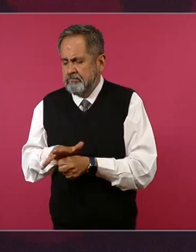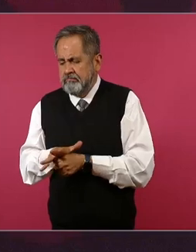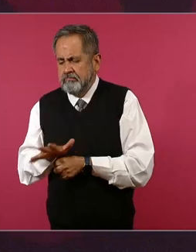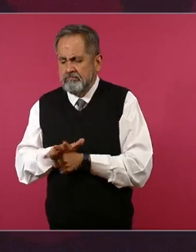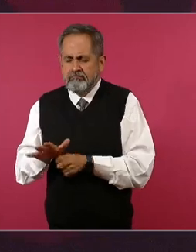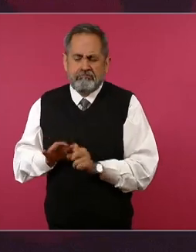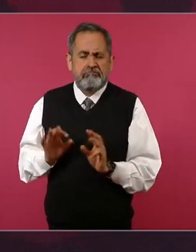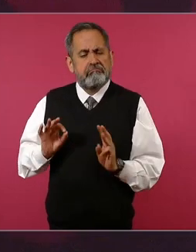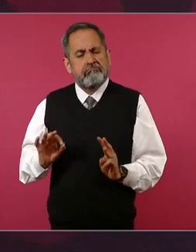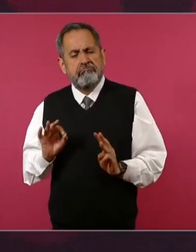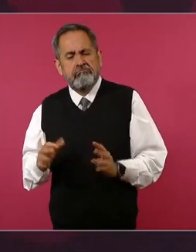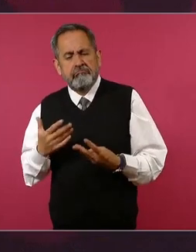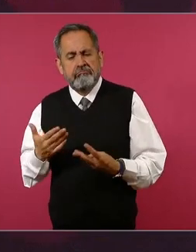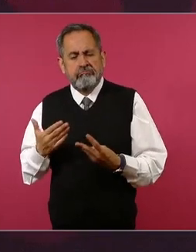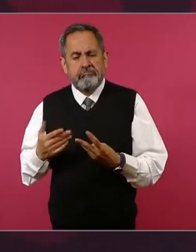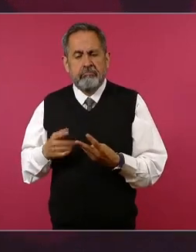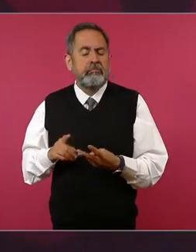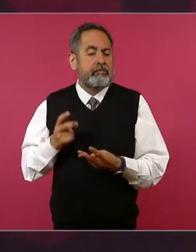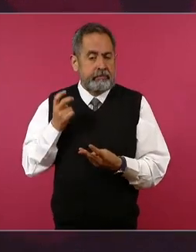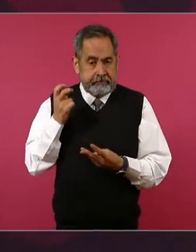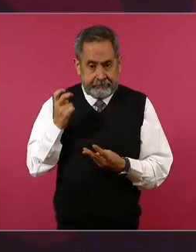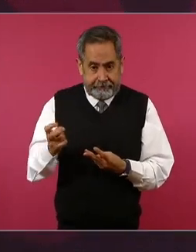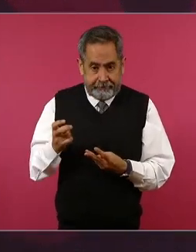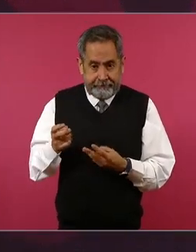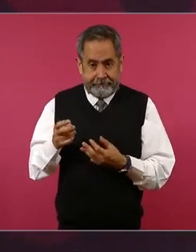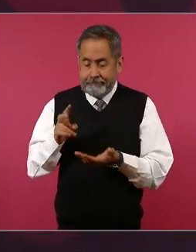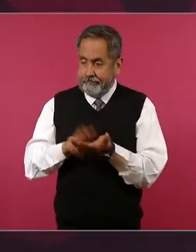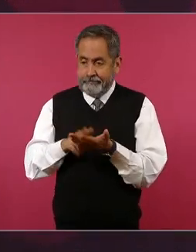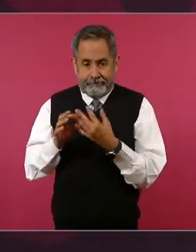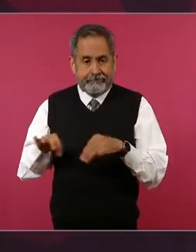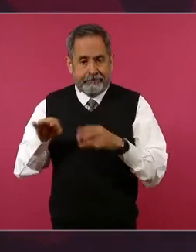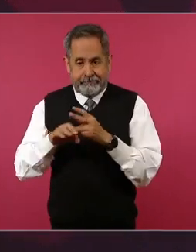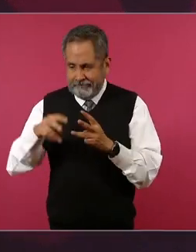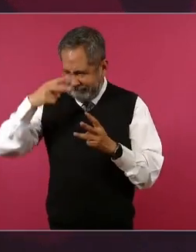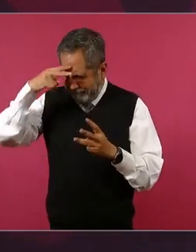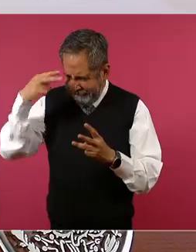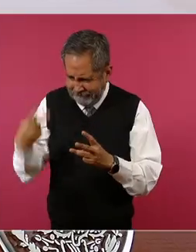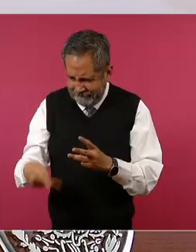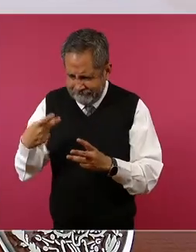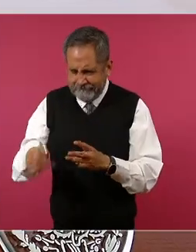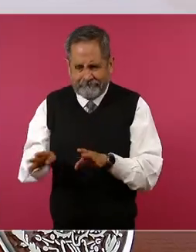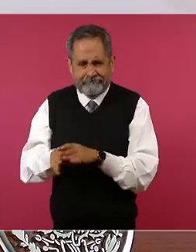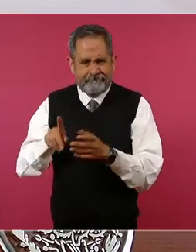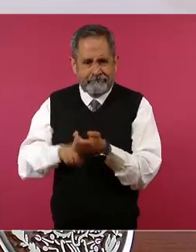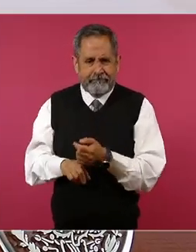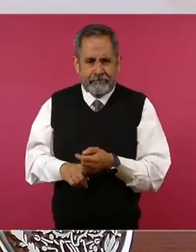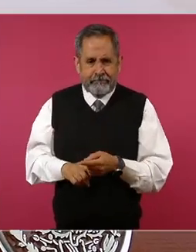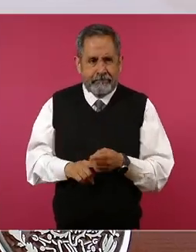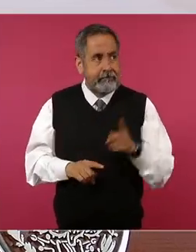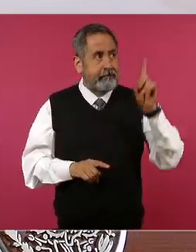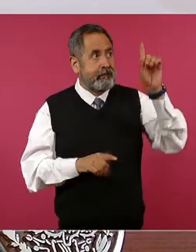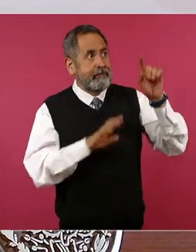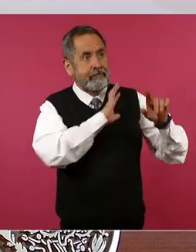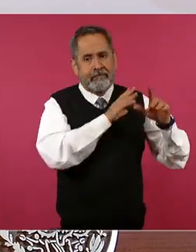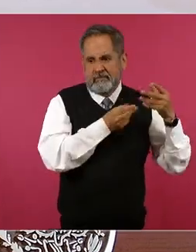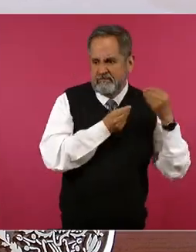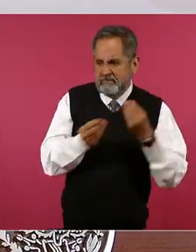y eso es del México profundo eso no es occidental